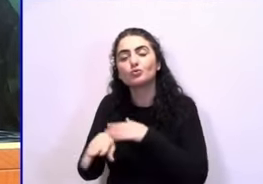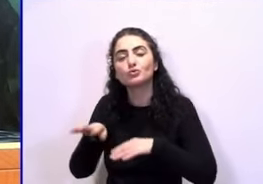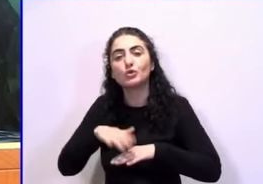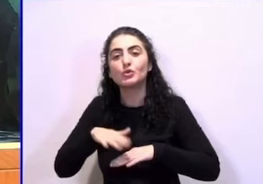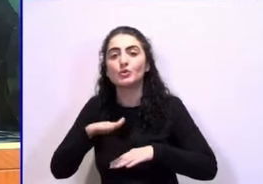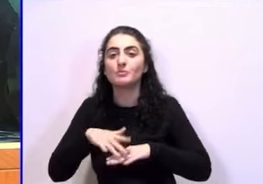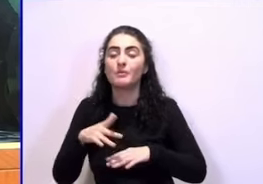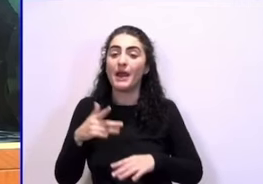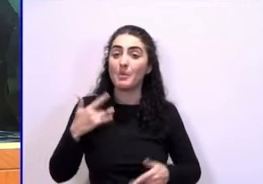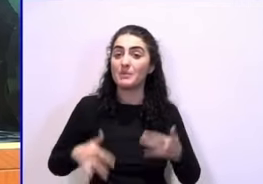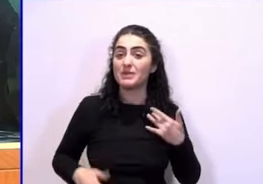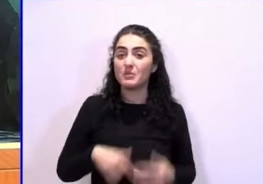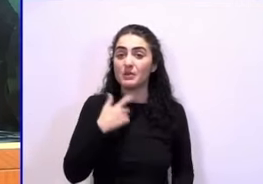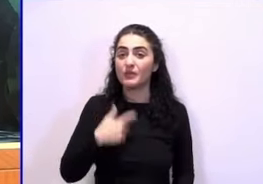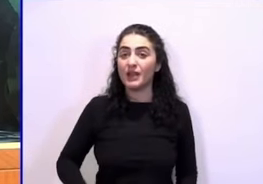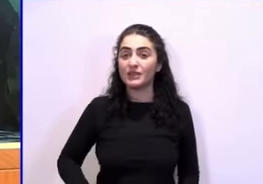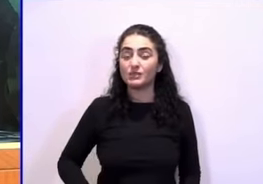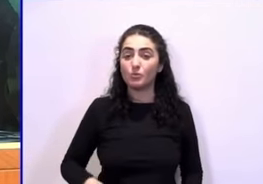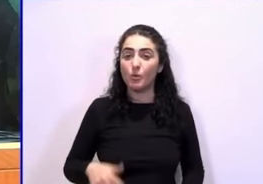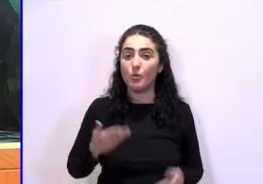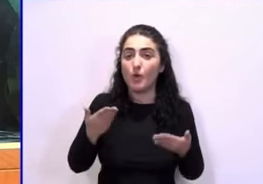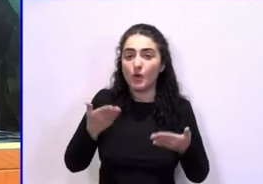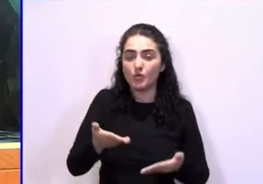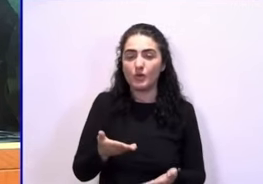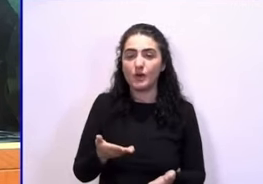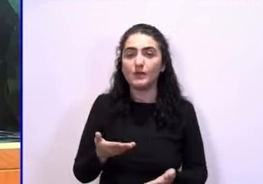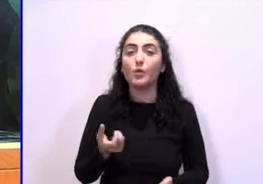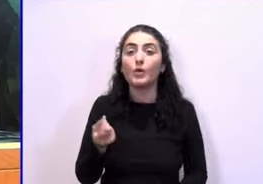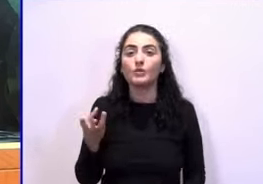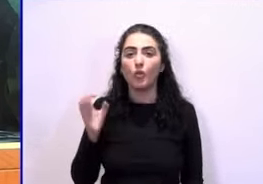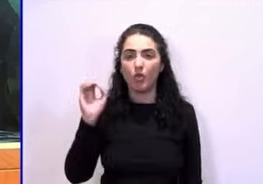las víctimas del franquismo? Cero euros.